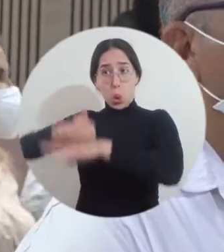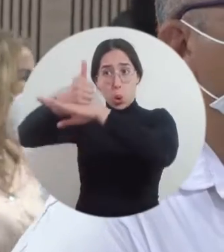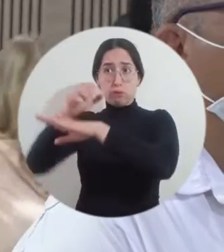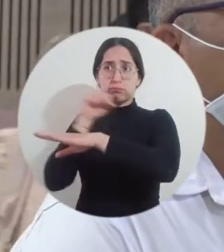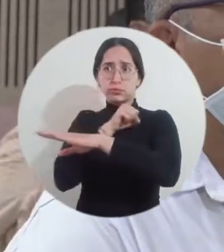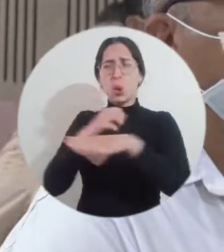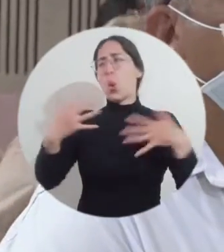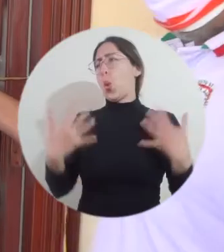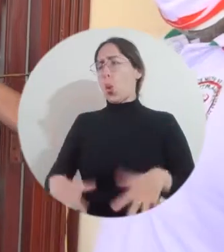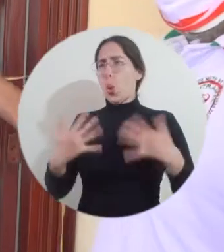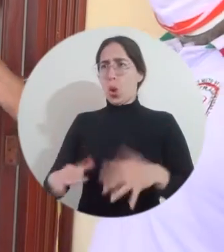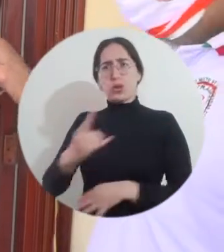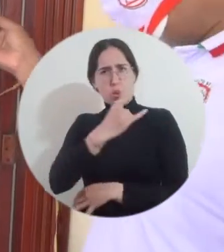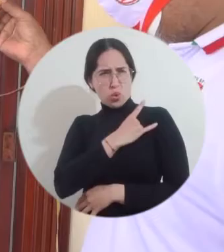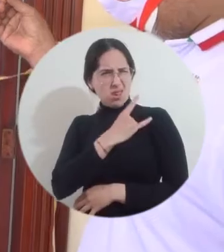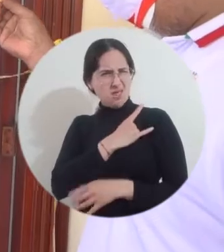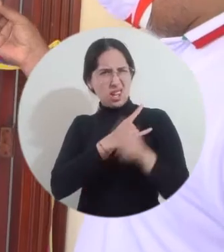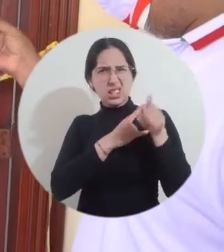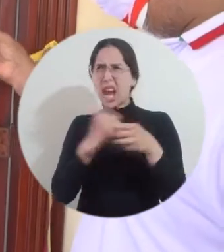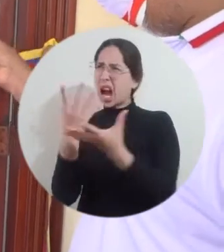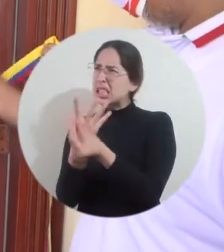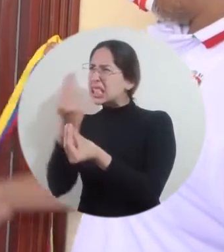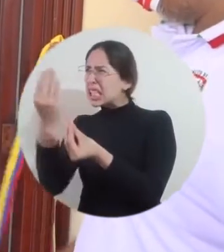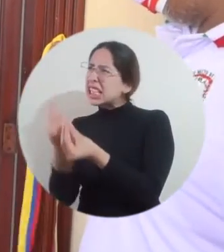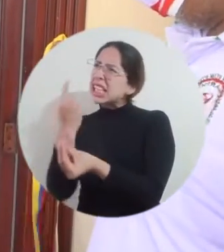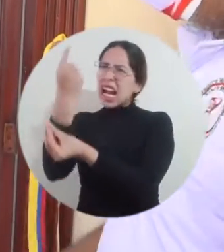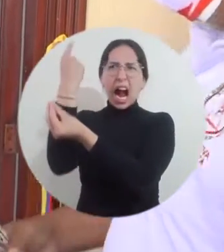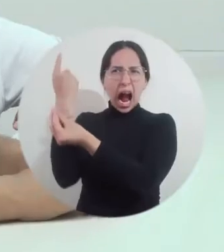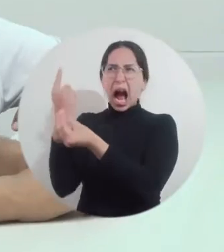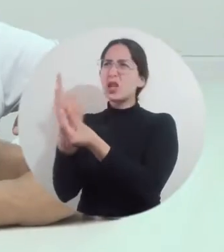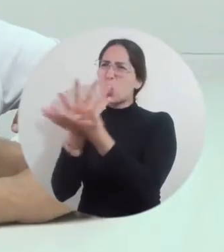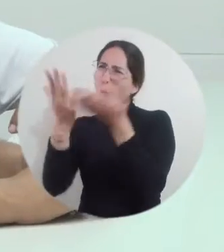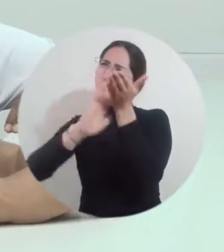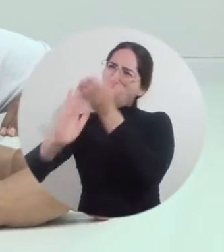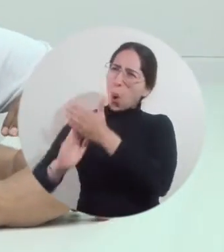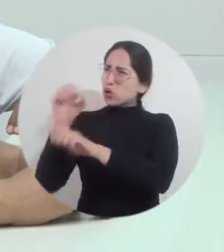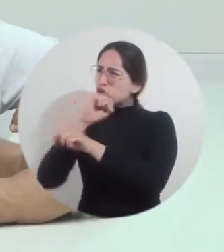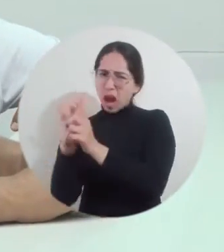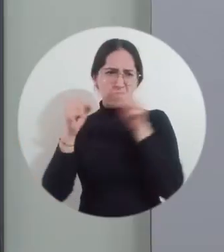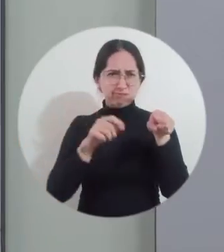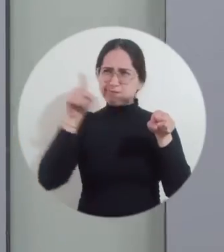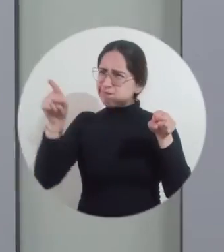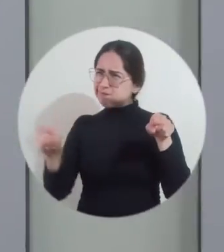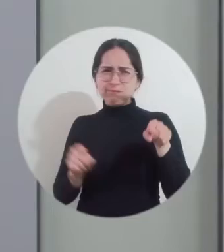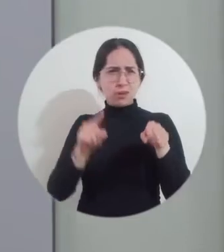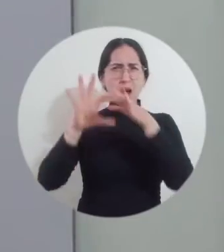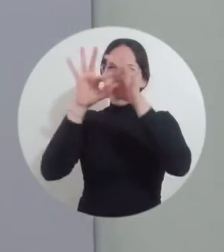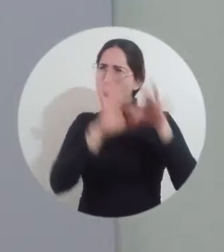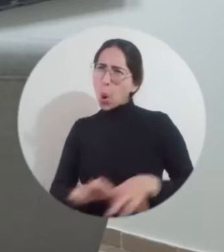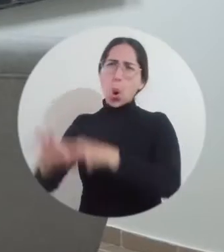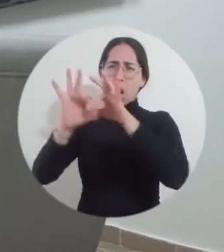una unión de la universidad con los sindicatos, en la reivindicación social, en la